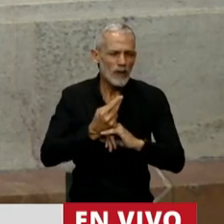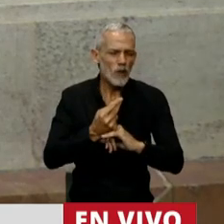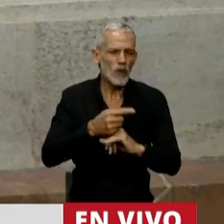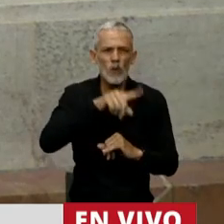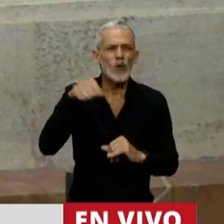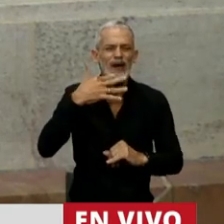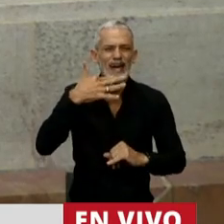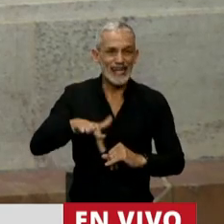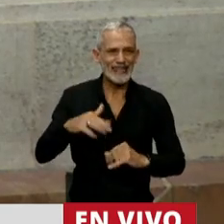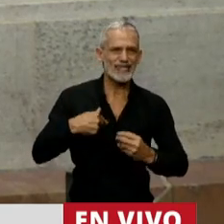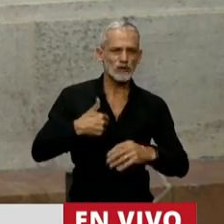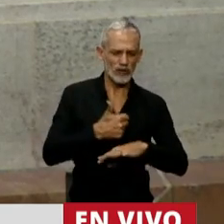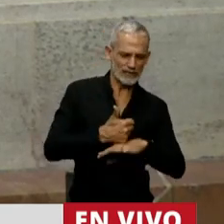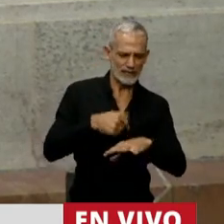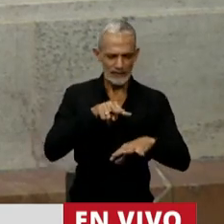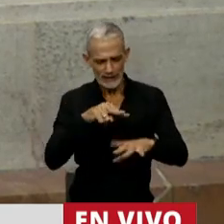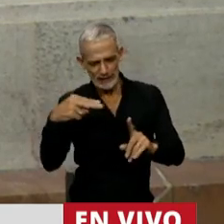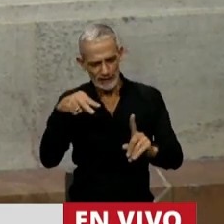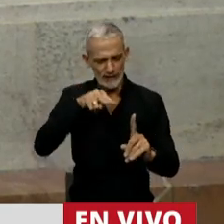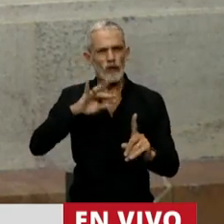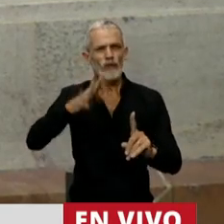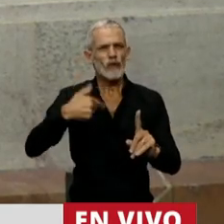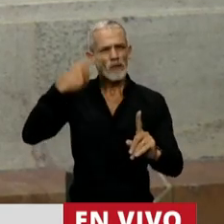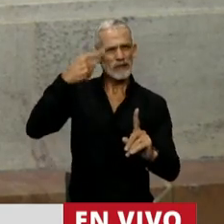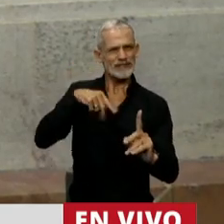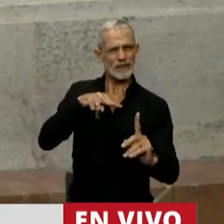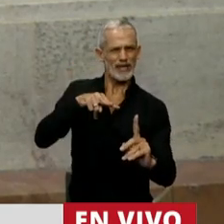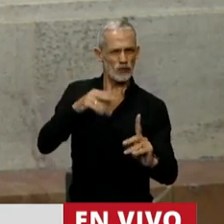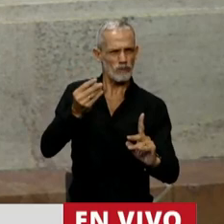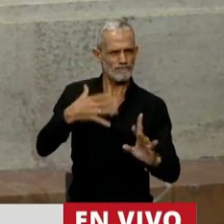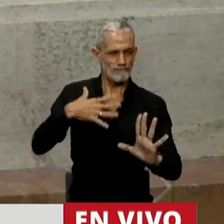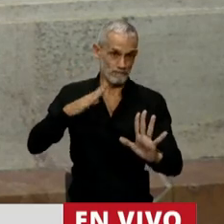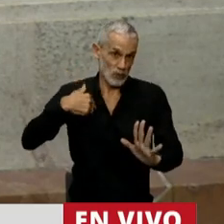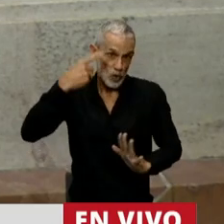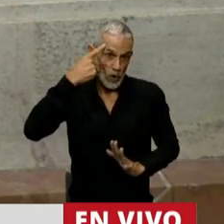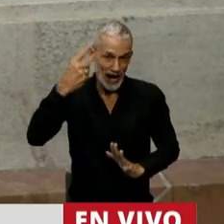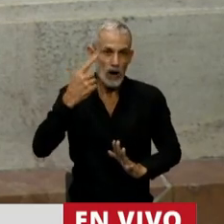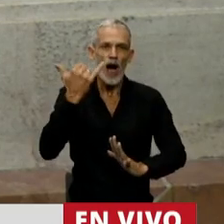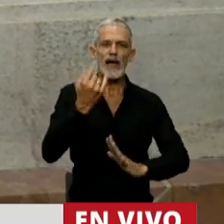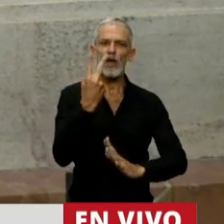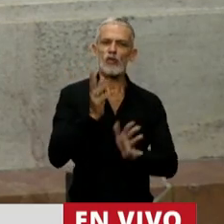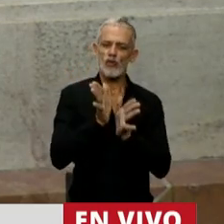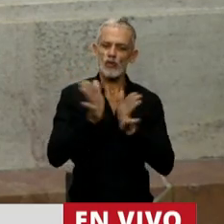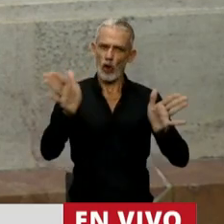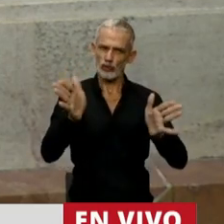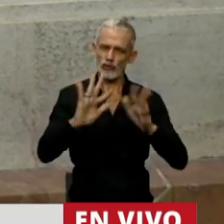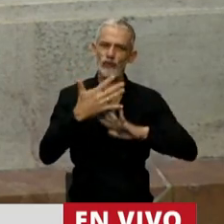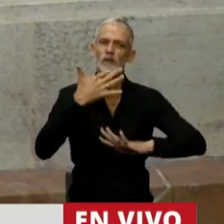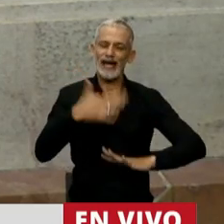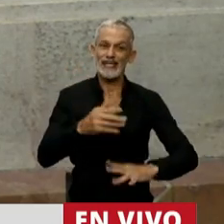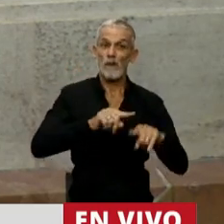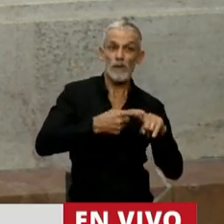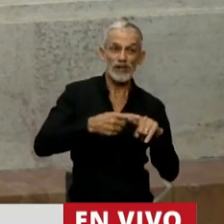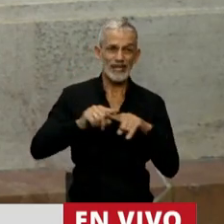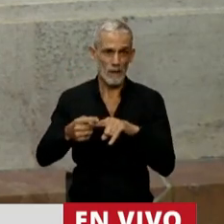entienda desde dónde hablo, desde cuál es mi manera de pensar. Yo considero que hay dos maneras de entender la